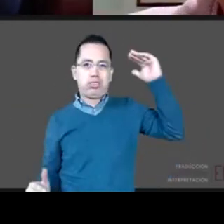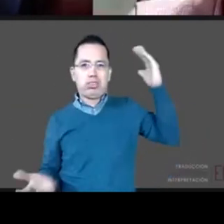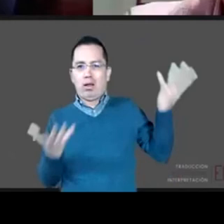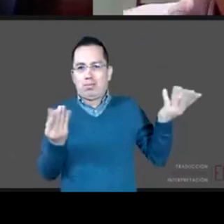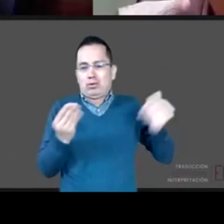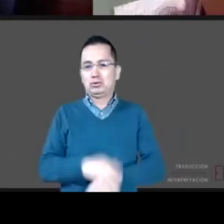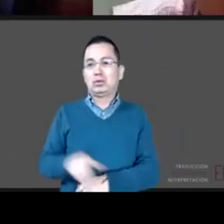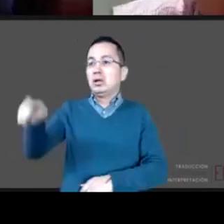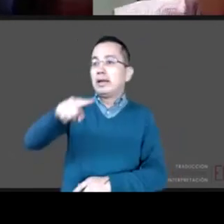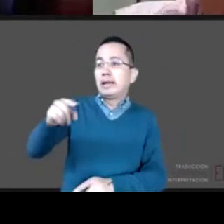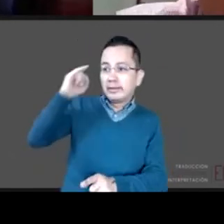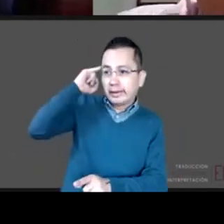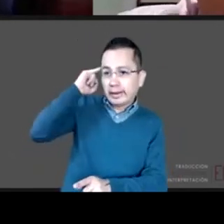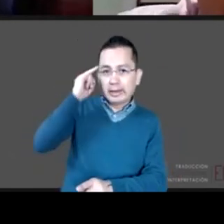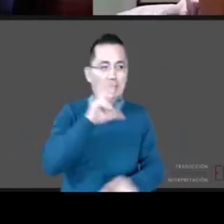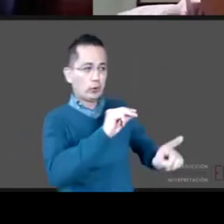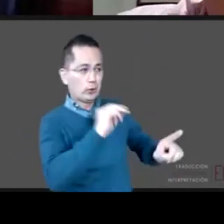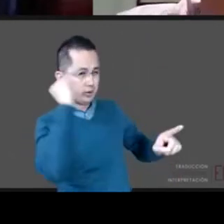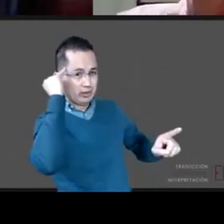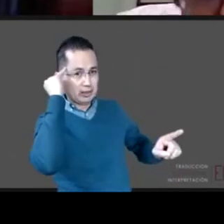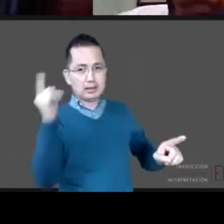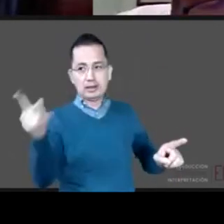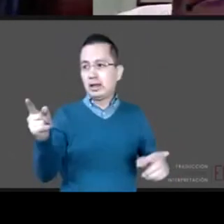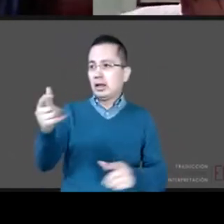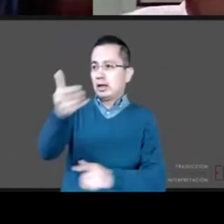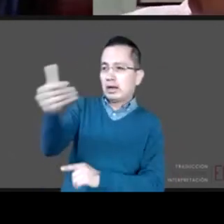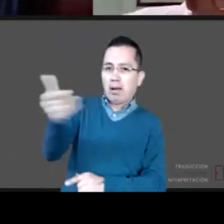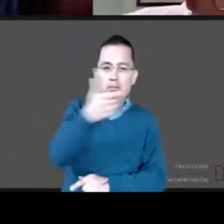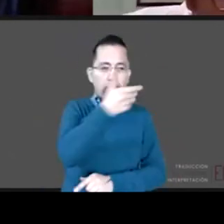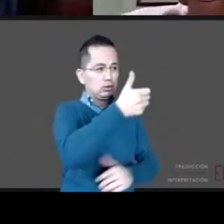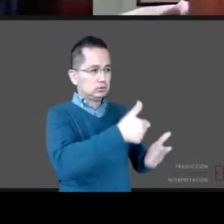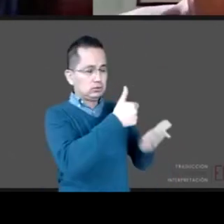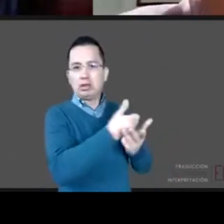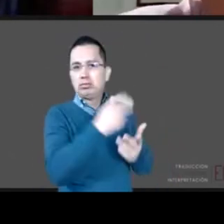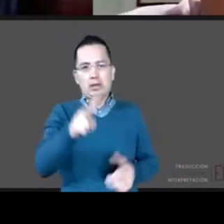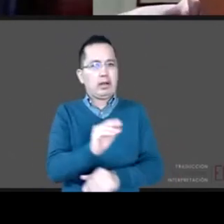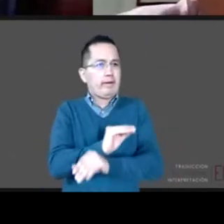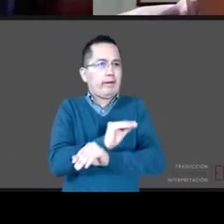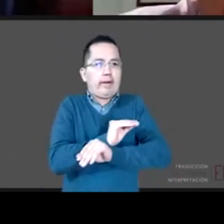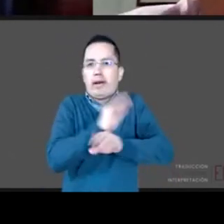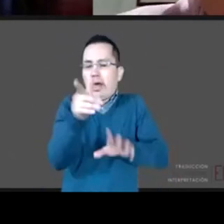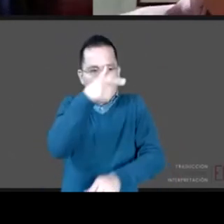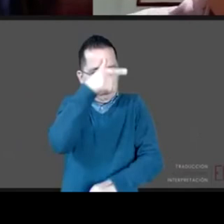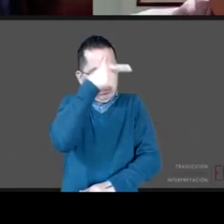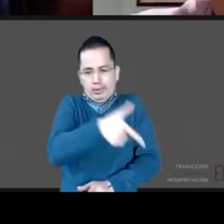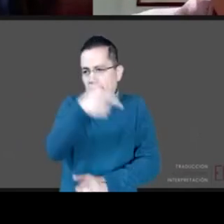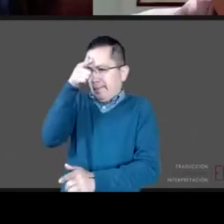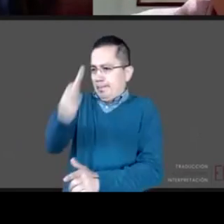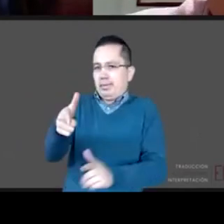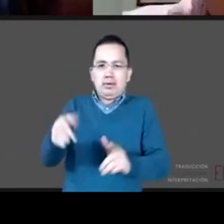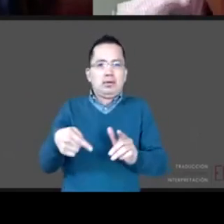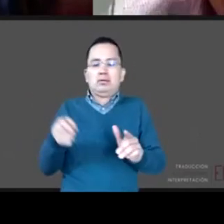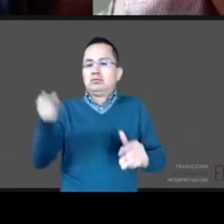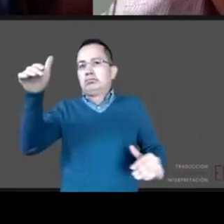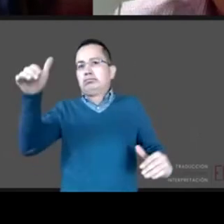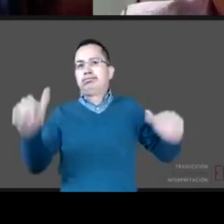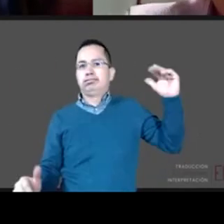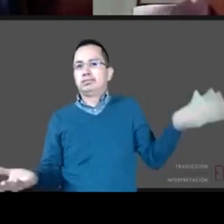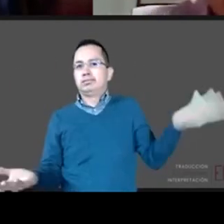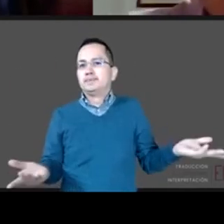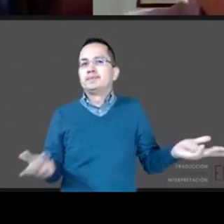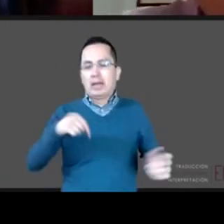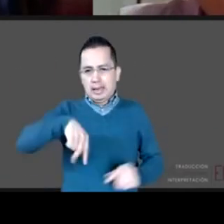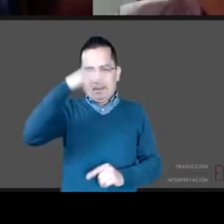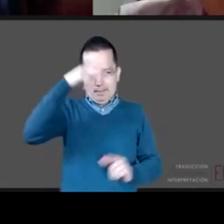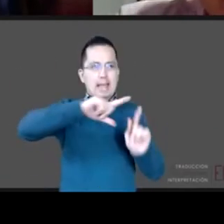y zonas rurales contra urbanas del país. Claramente, creo que eso ha sido una constante en este conversatorio. México, si bien tiene este